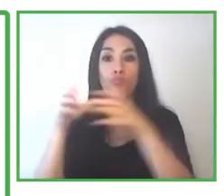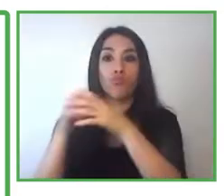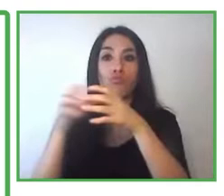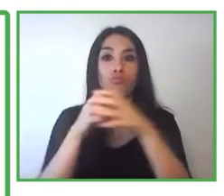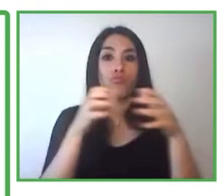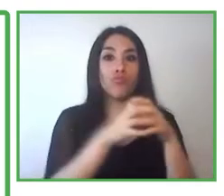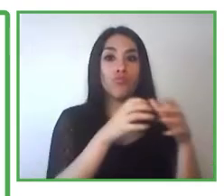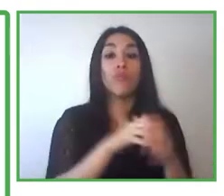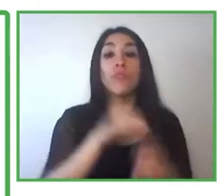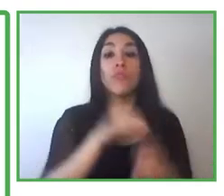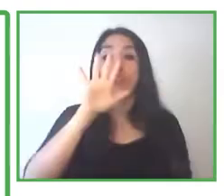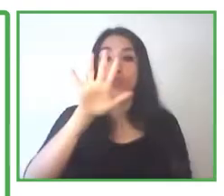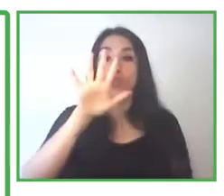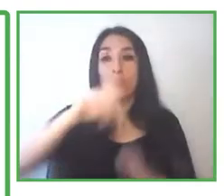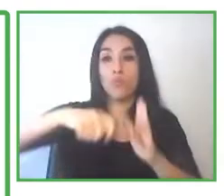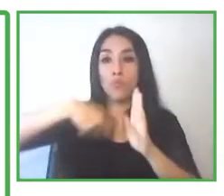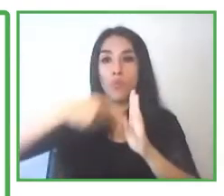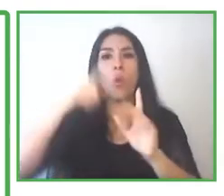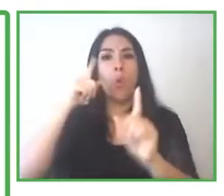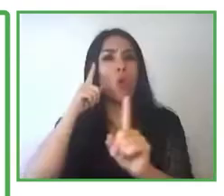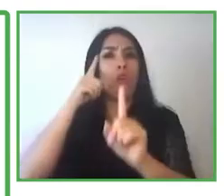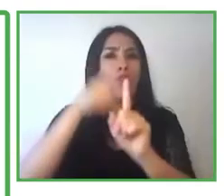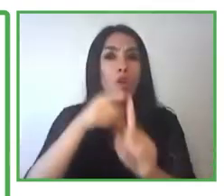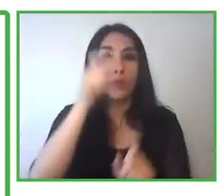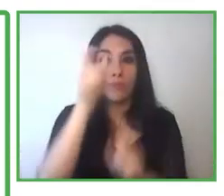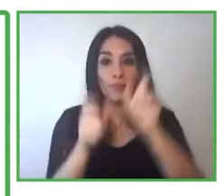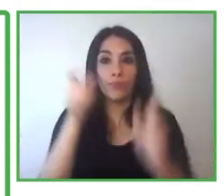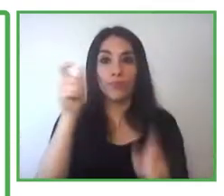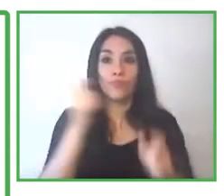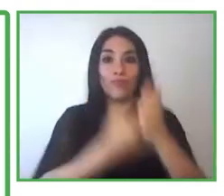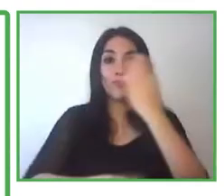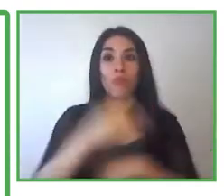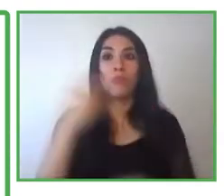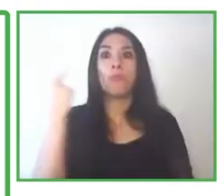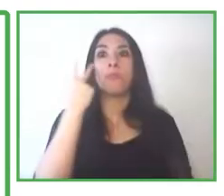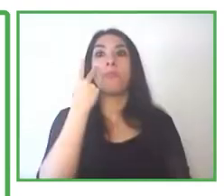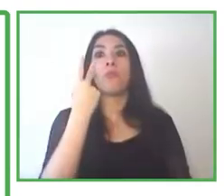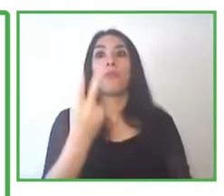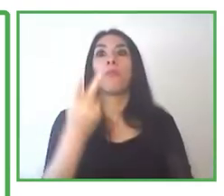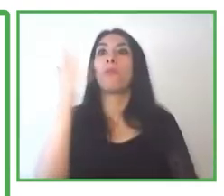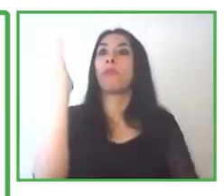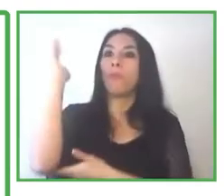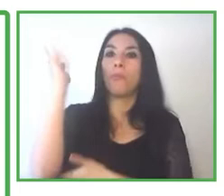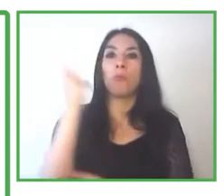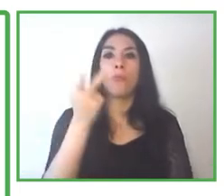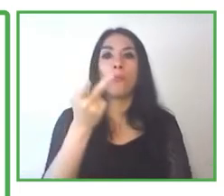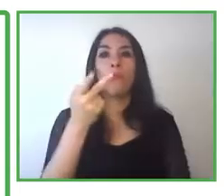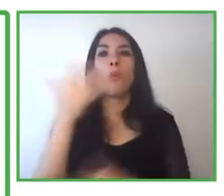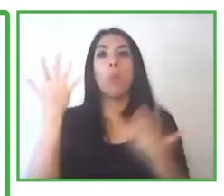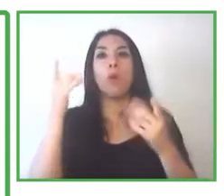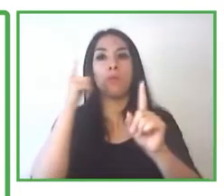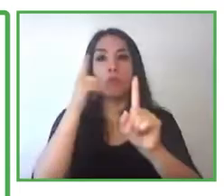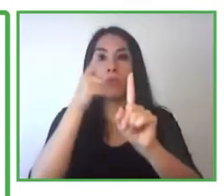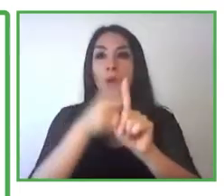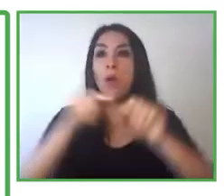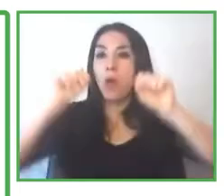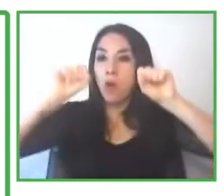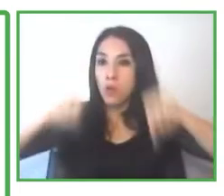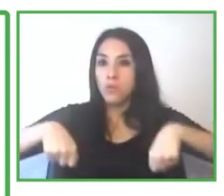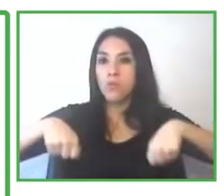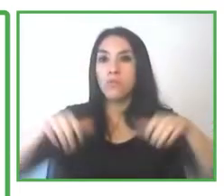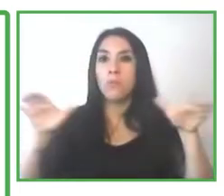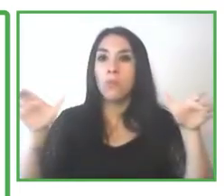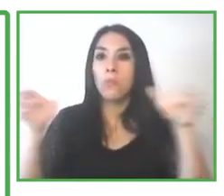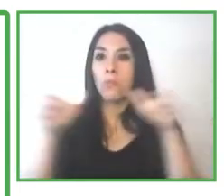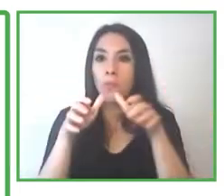discapacidad y que están interesadas en hacer crecer su impacto en el mundo hispano. Antes de cerrar